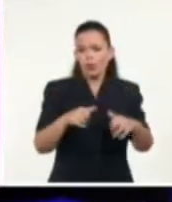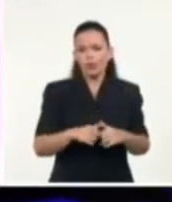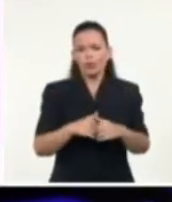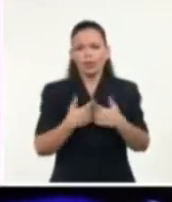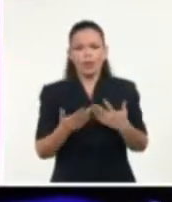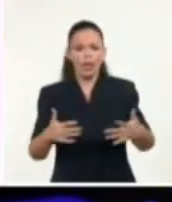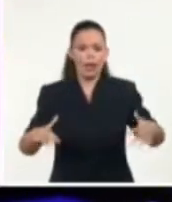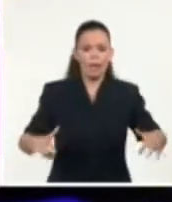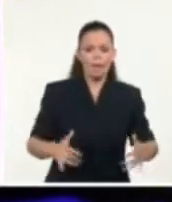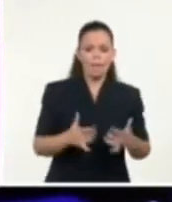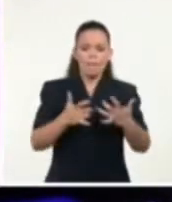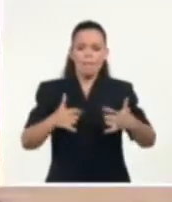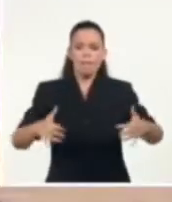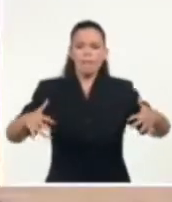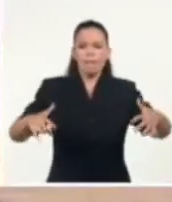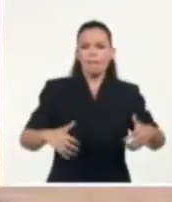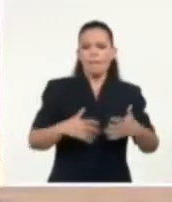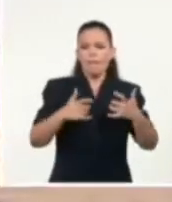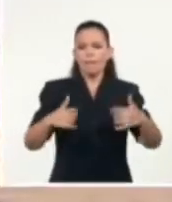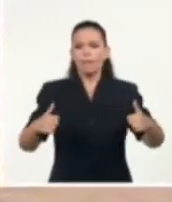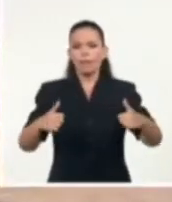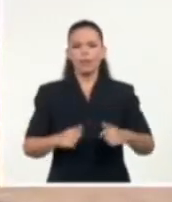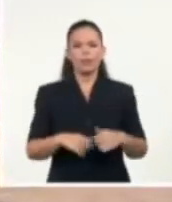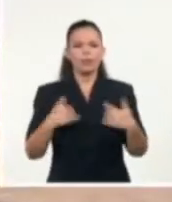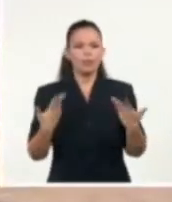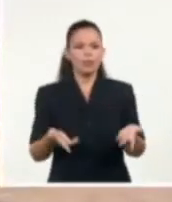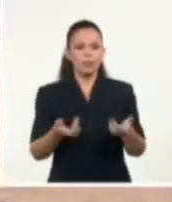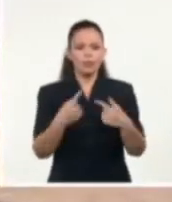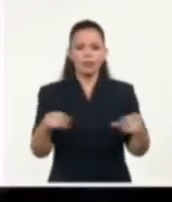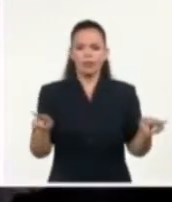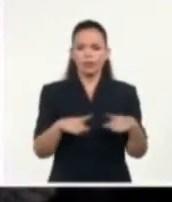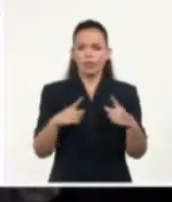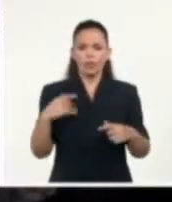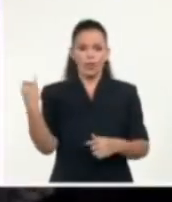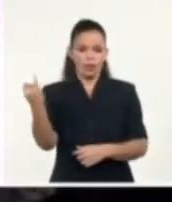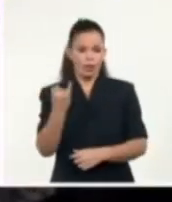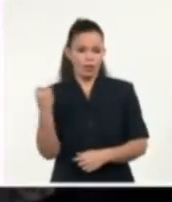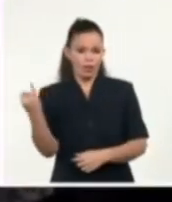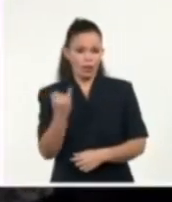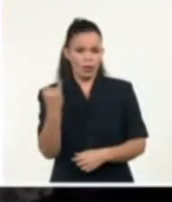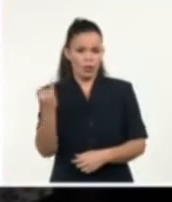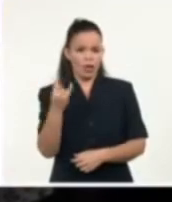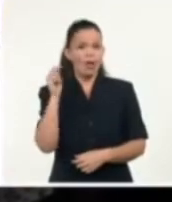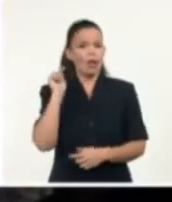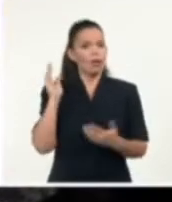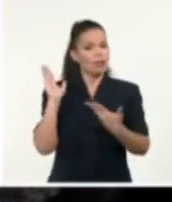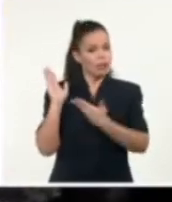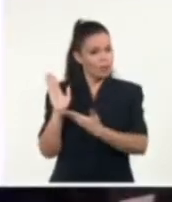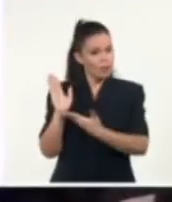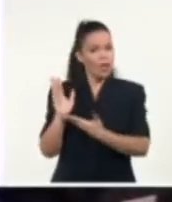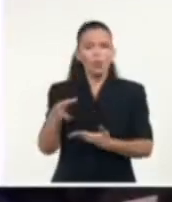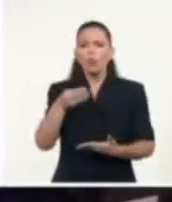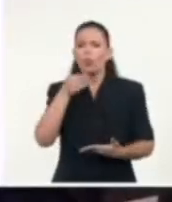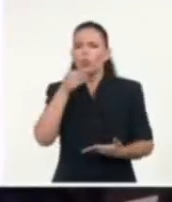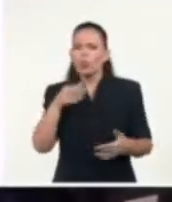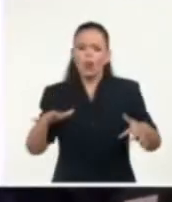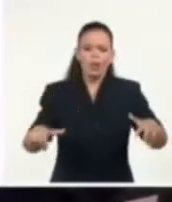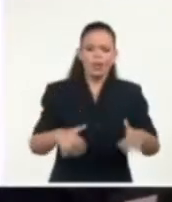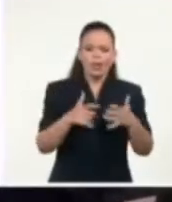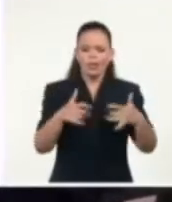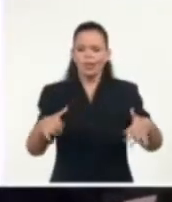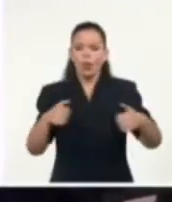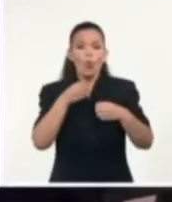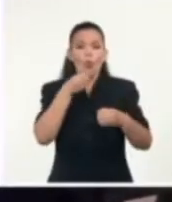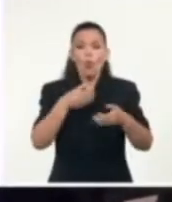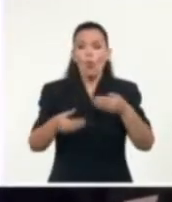acordeón diatónico a nivel internacional. Este popular músico tiene la capacidad de abordar todos los géneros musicales con